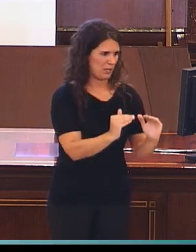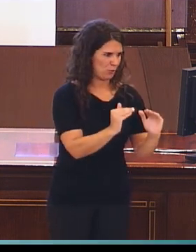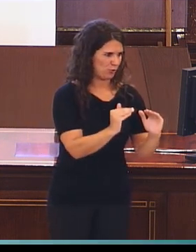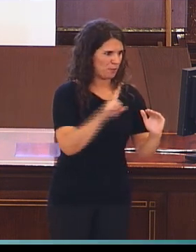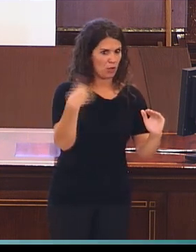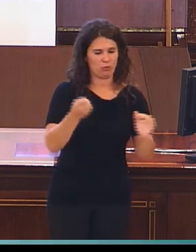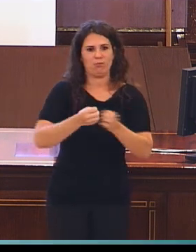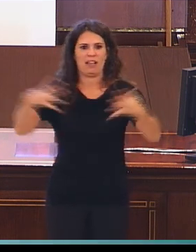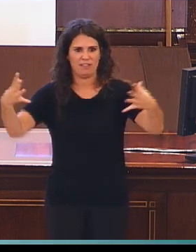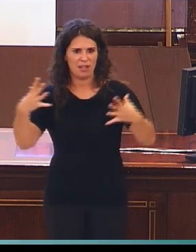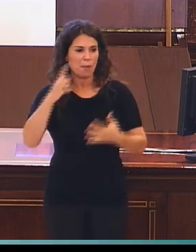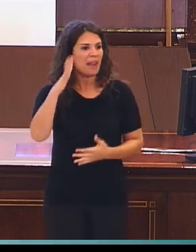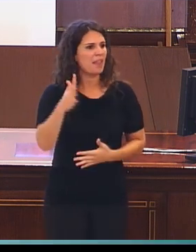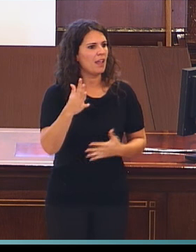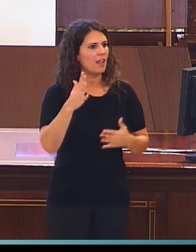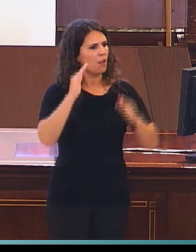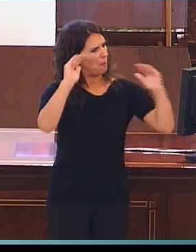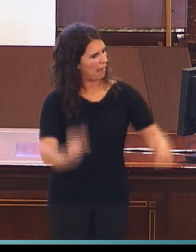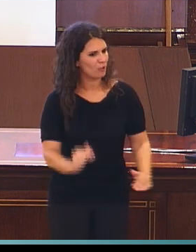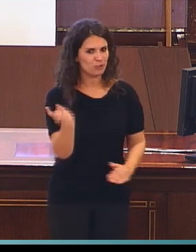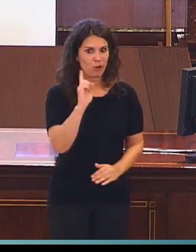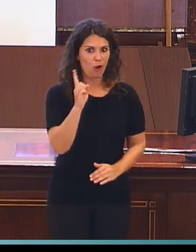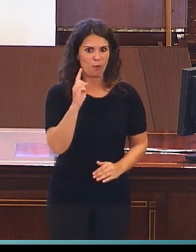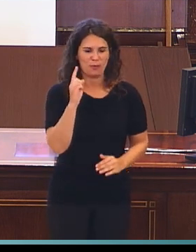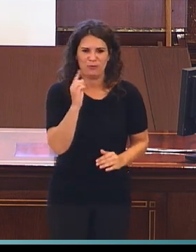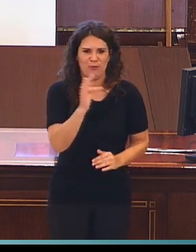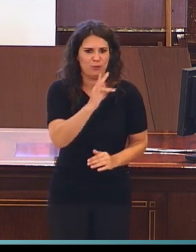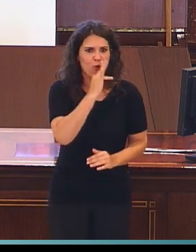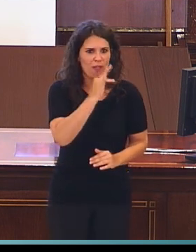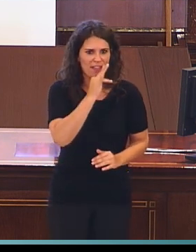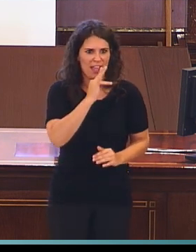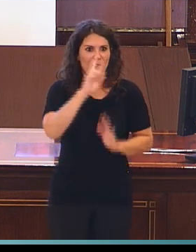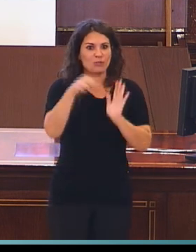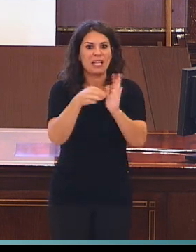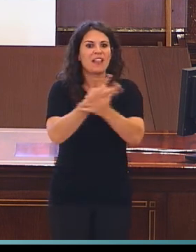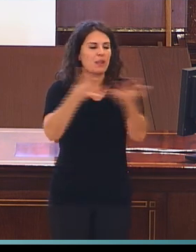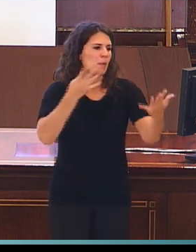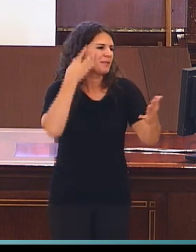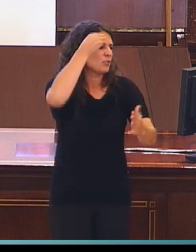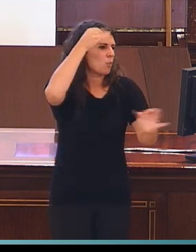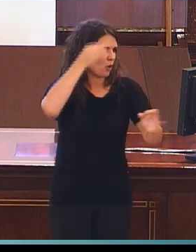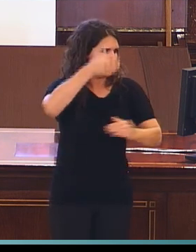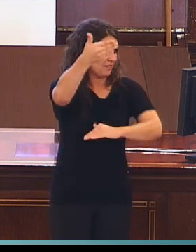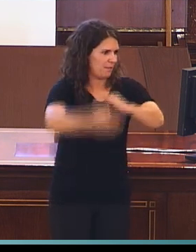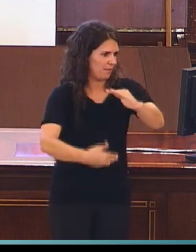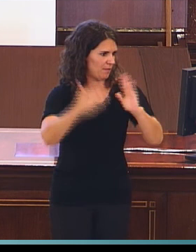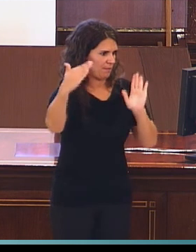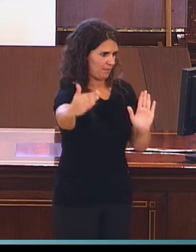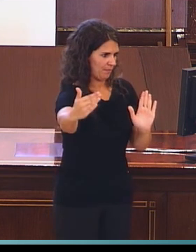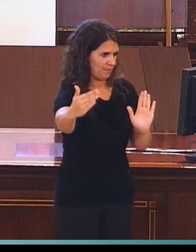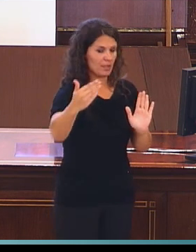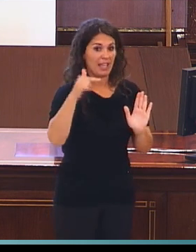publicaciones. Pero no es que haya descendido. Es que todavía no hemos llegado al dos mil diecinueve. Probablemente, cuando lleguemos a esa fecha,